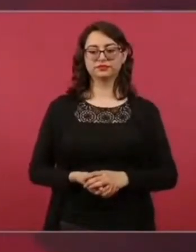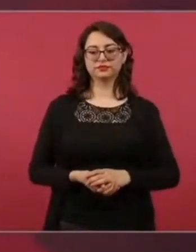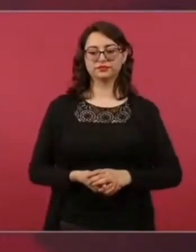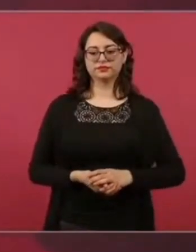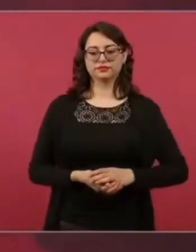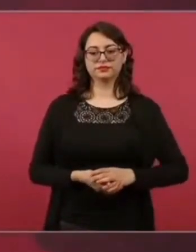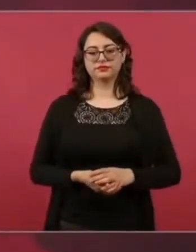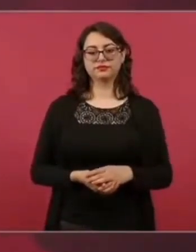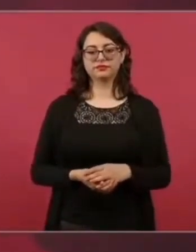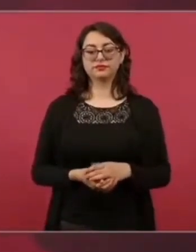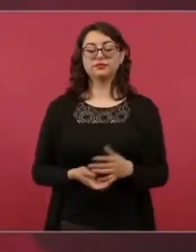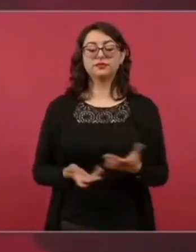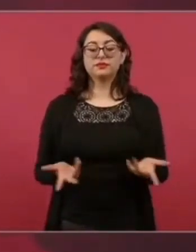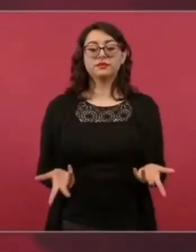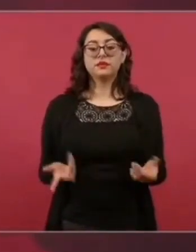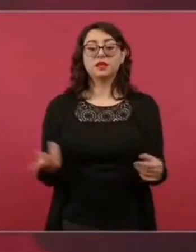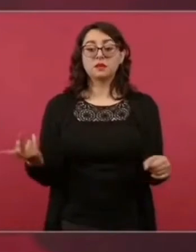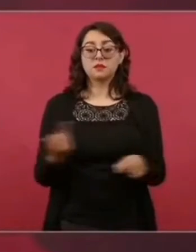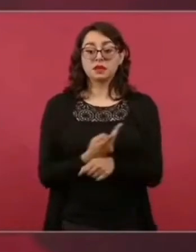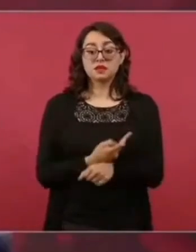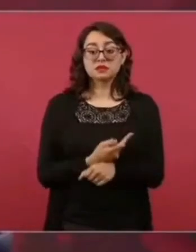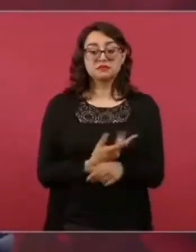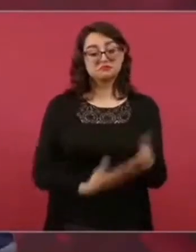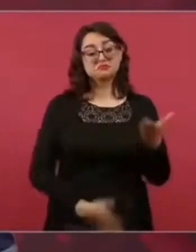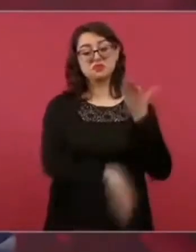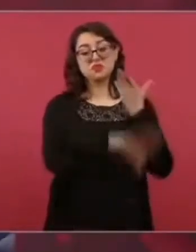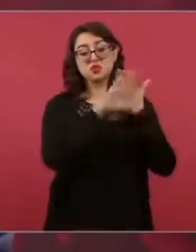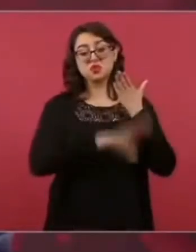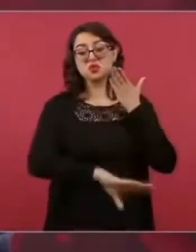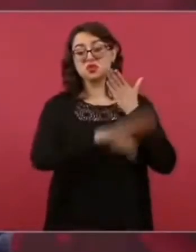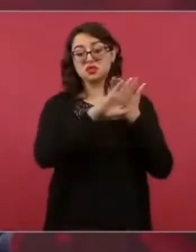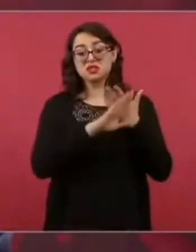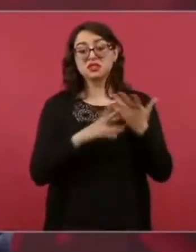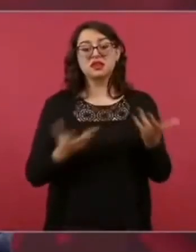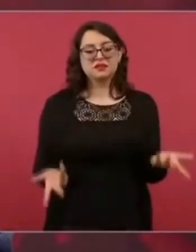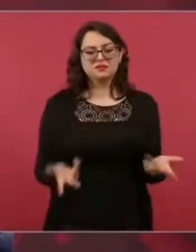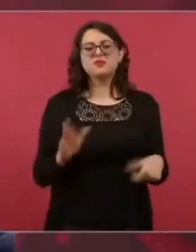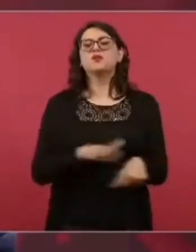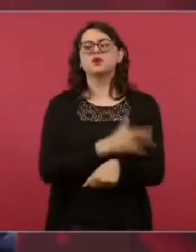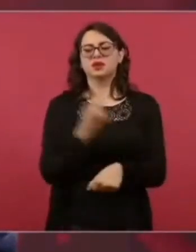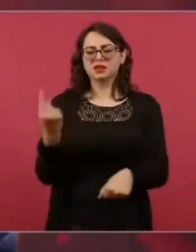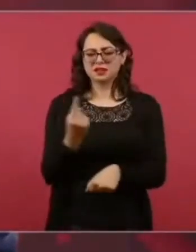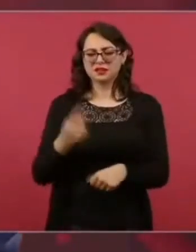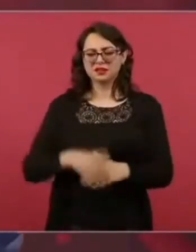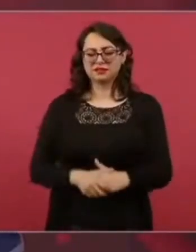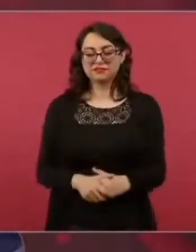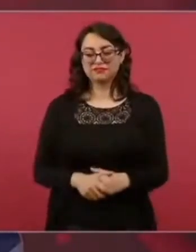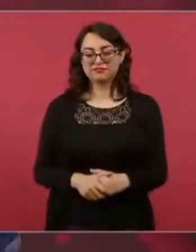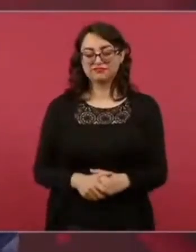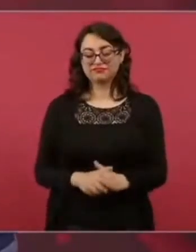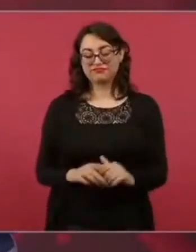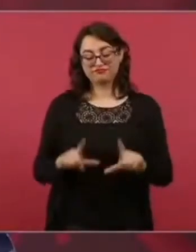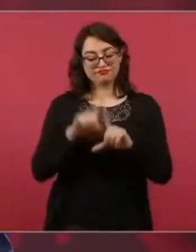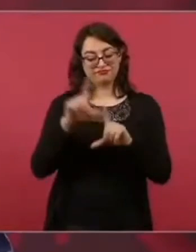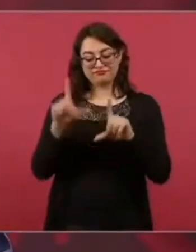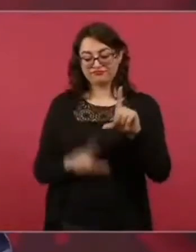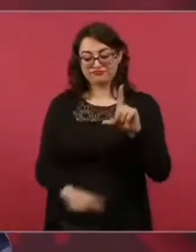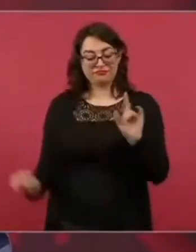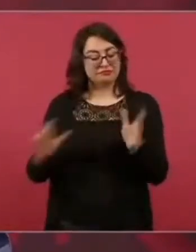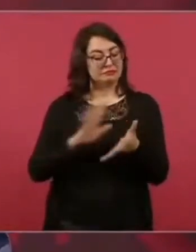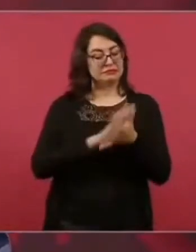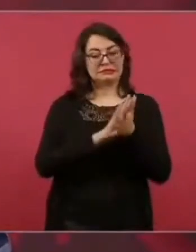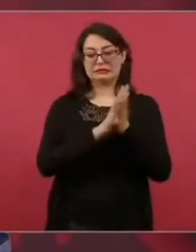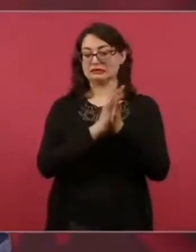y al presidente? no quieren la transformación quieren que siga